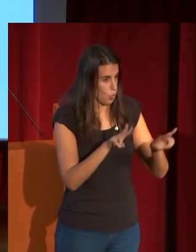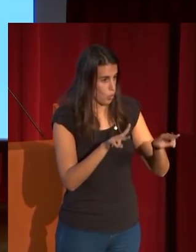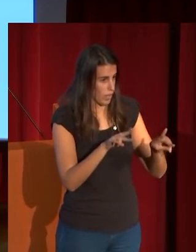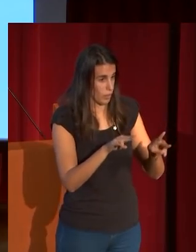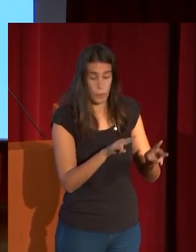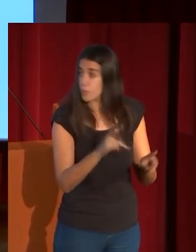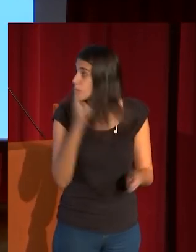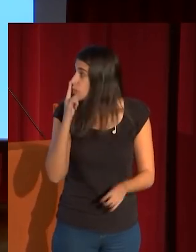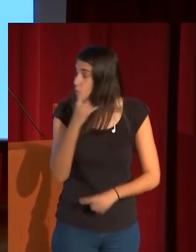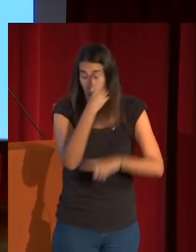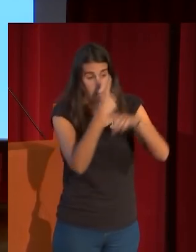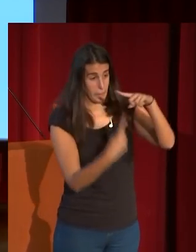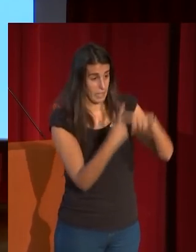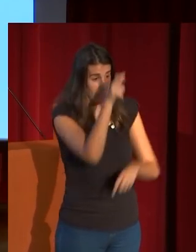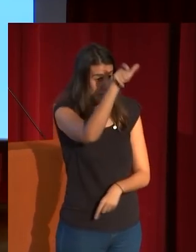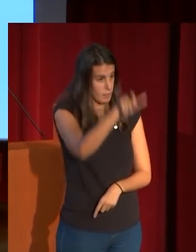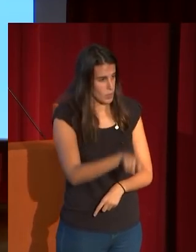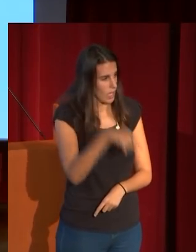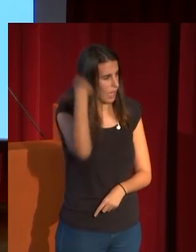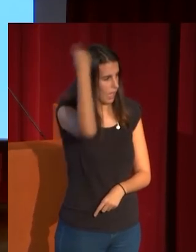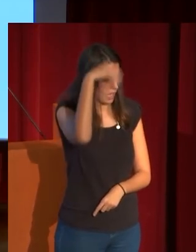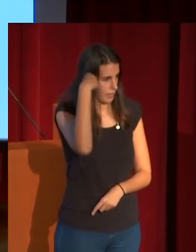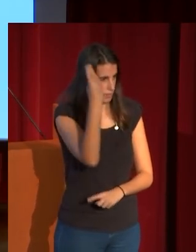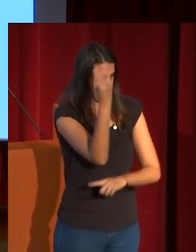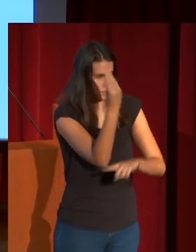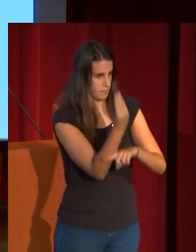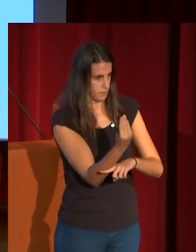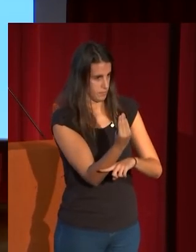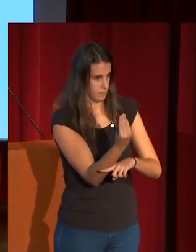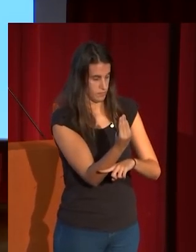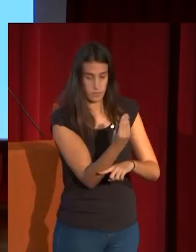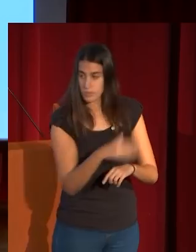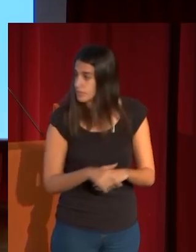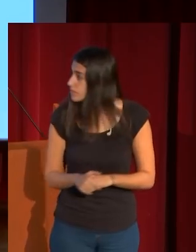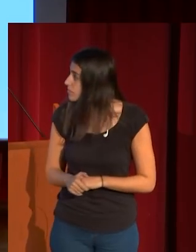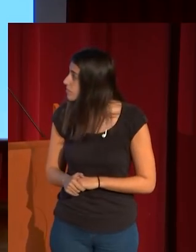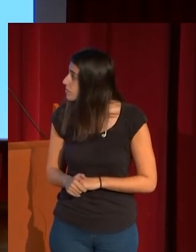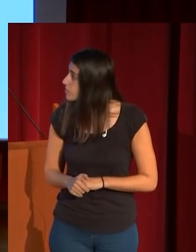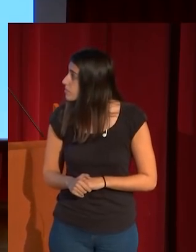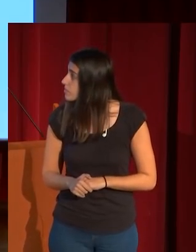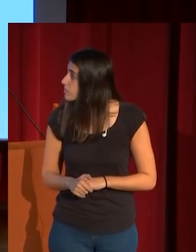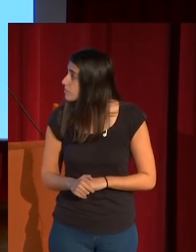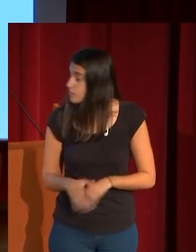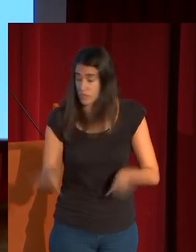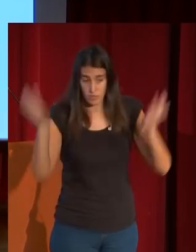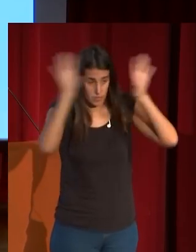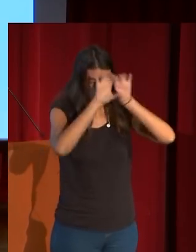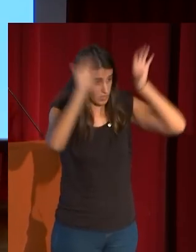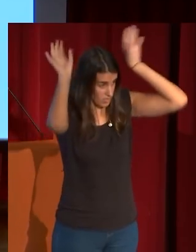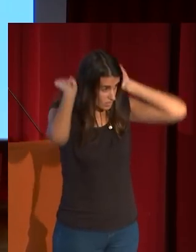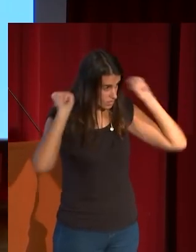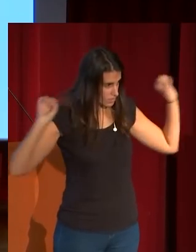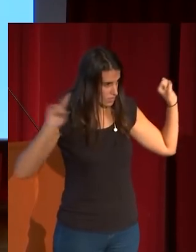que vuelve a asumir esa postura con la espingarda detrás de la cabeza sobre los hombros las lámparas también